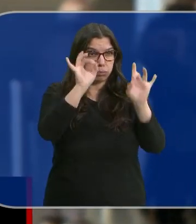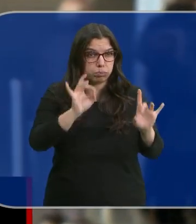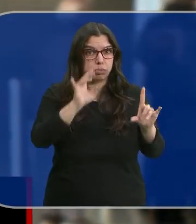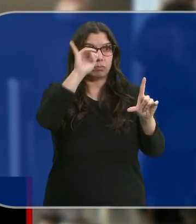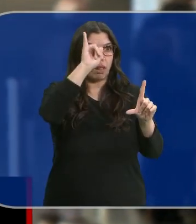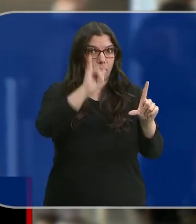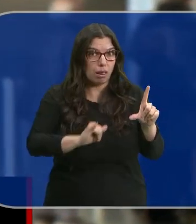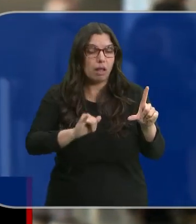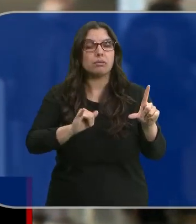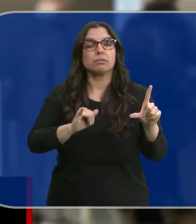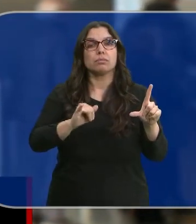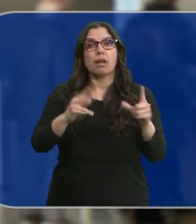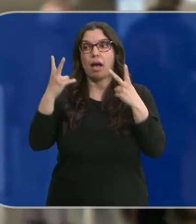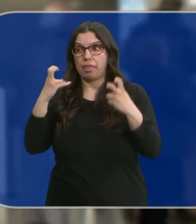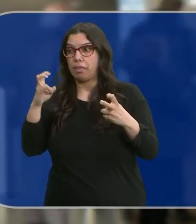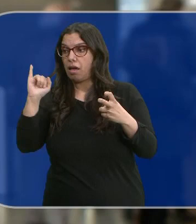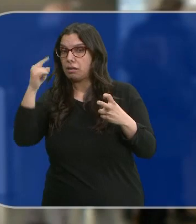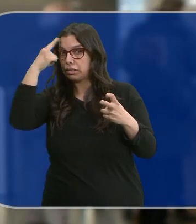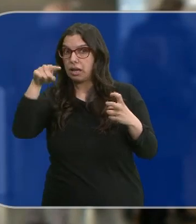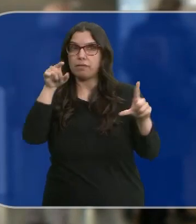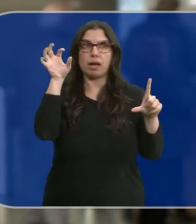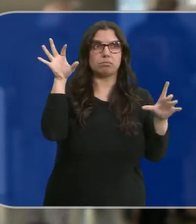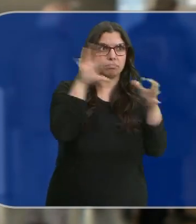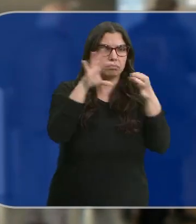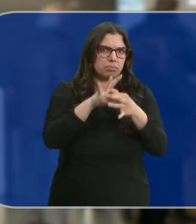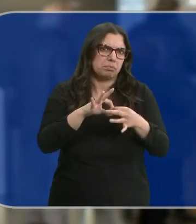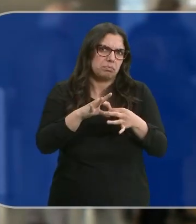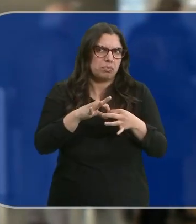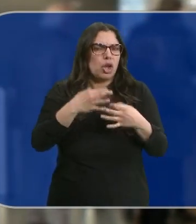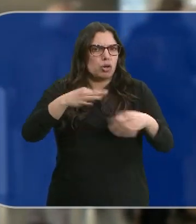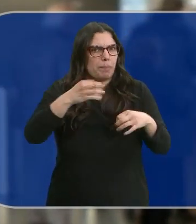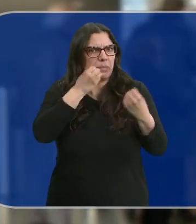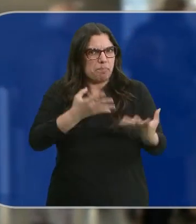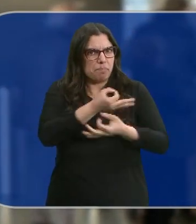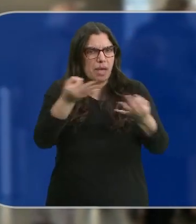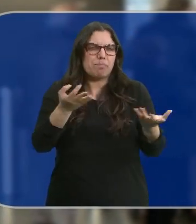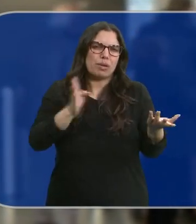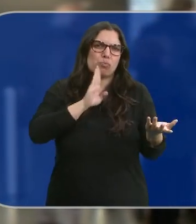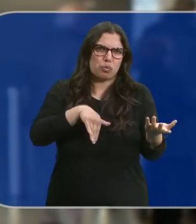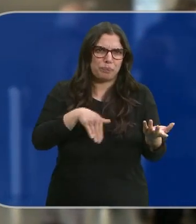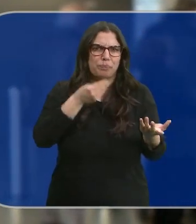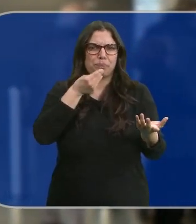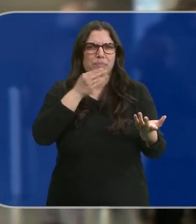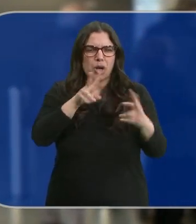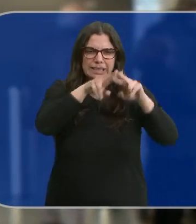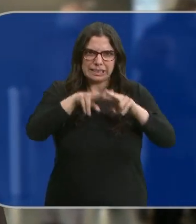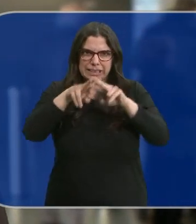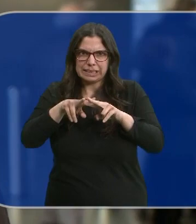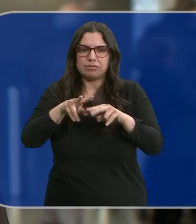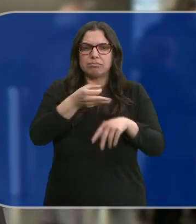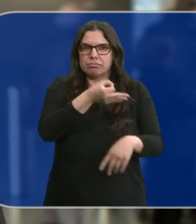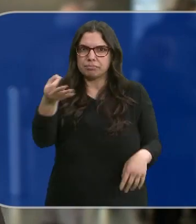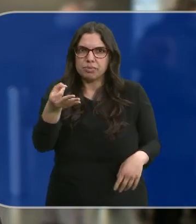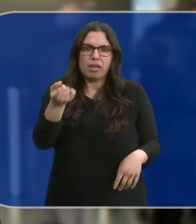que dispone la agencia tributaria, pues están bastante contrastados y son buenos pero siempre es conveniente repasar si